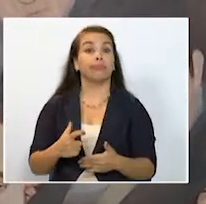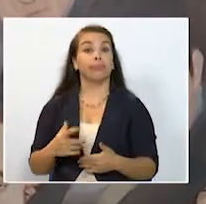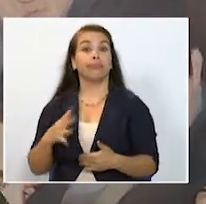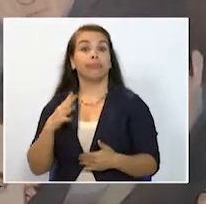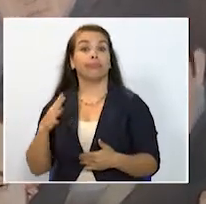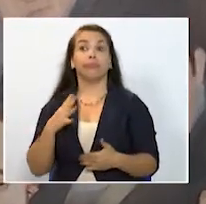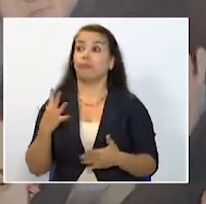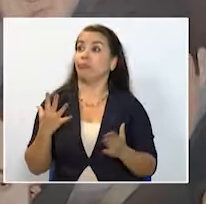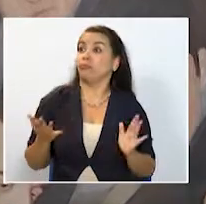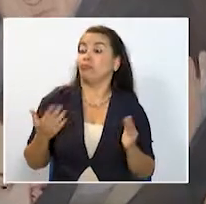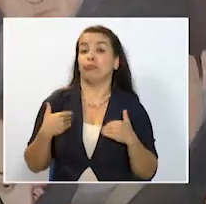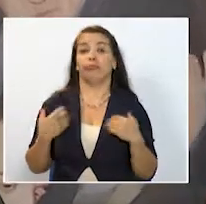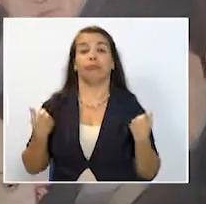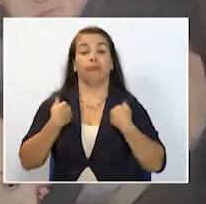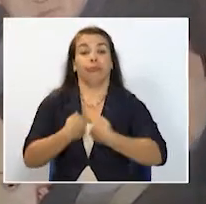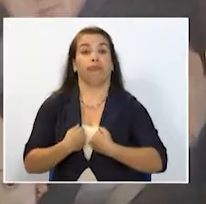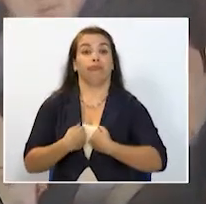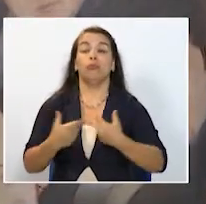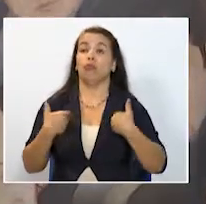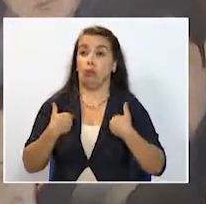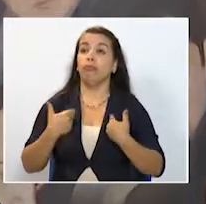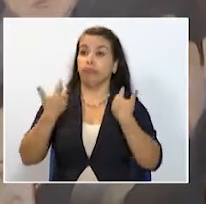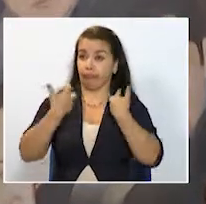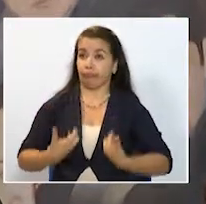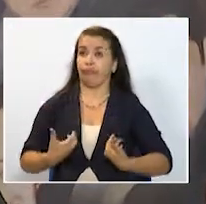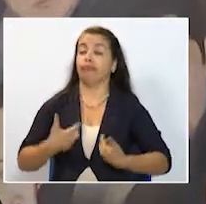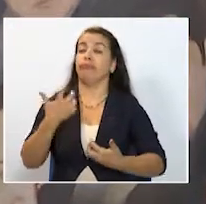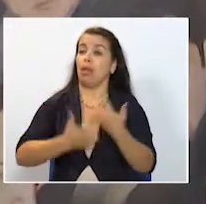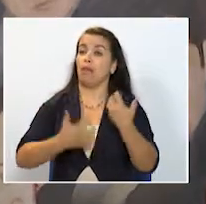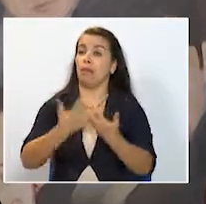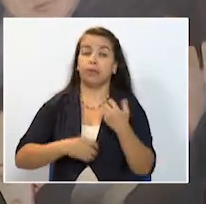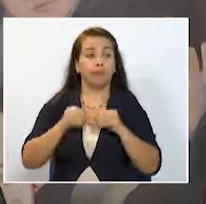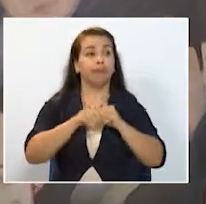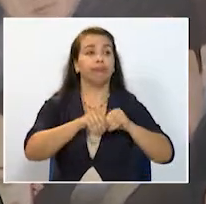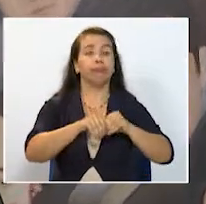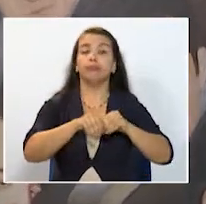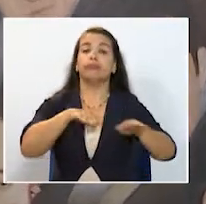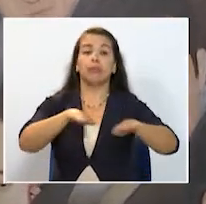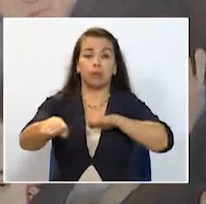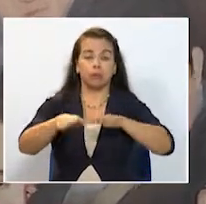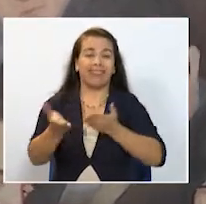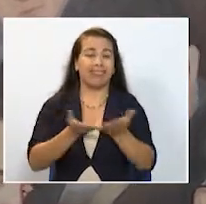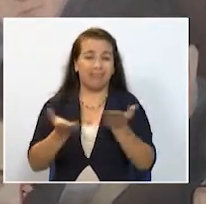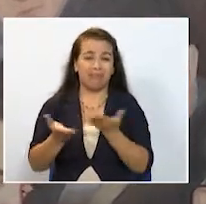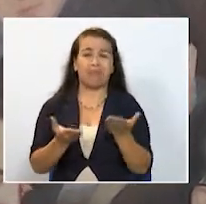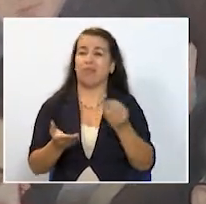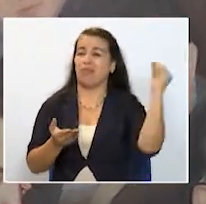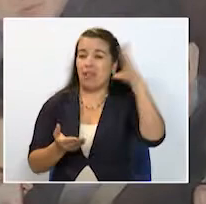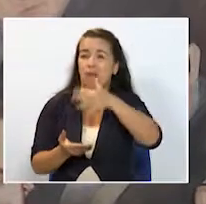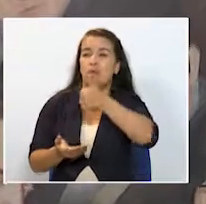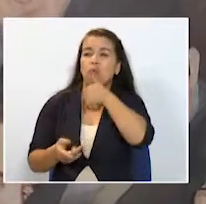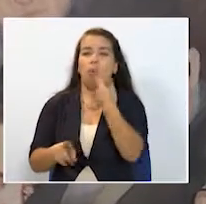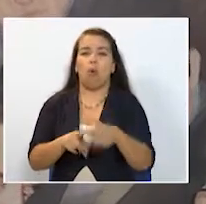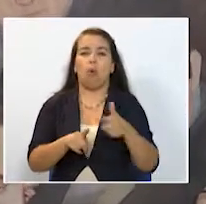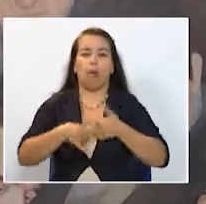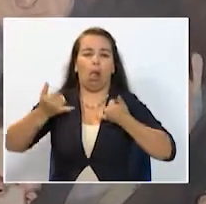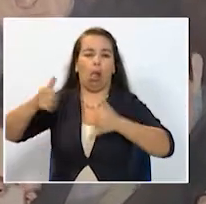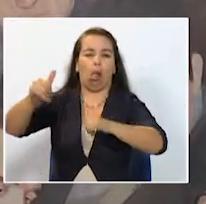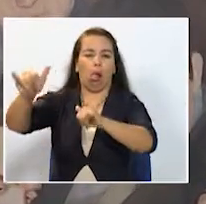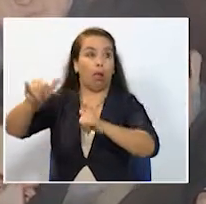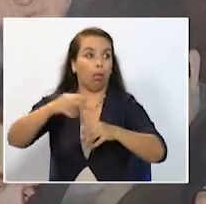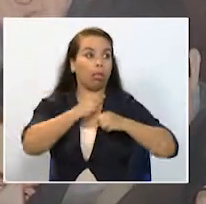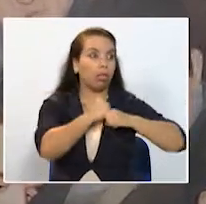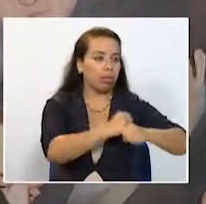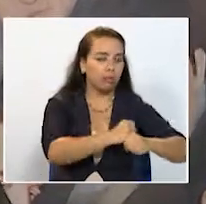caracterizados o vestidos como funcionarios de empresas de servicios públicos domiciliarios que están desengañando a los ciudadanos